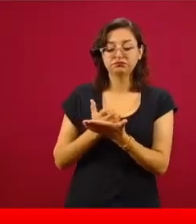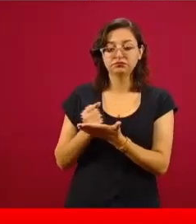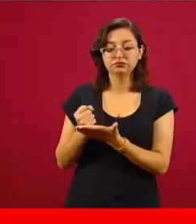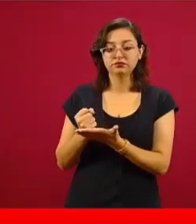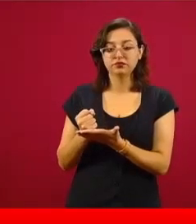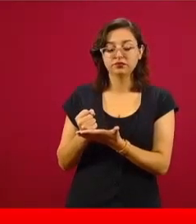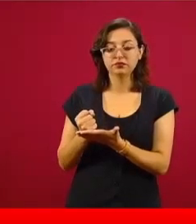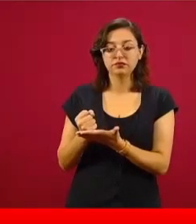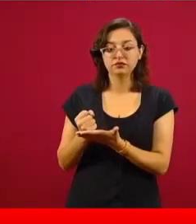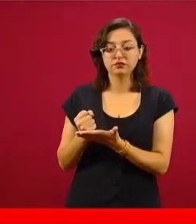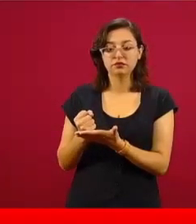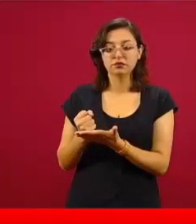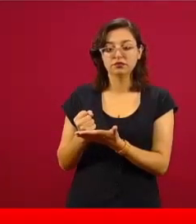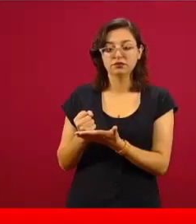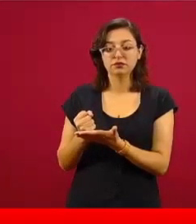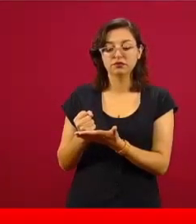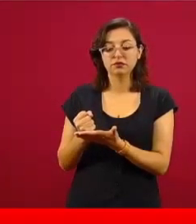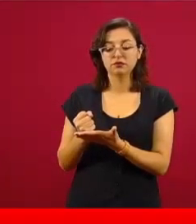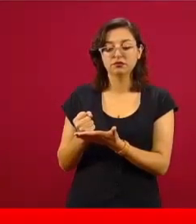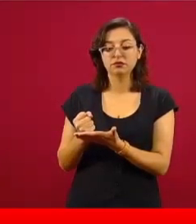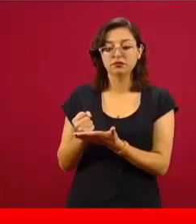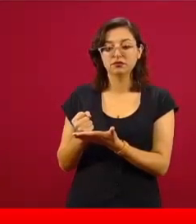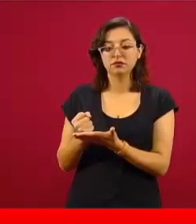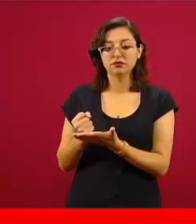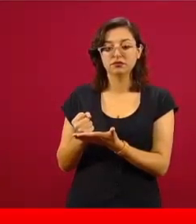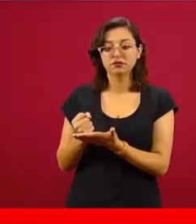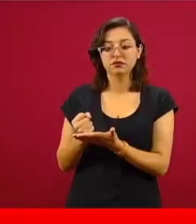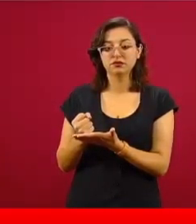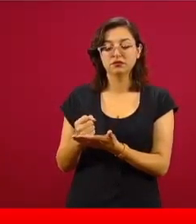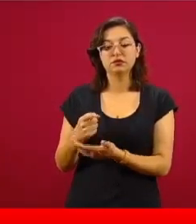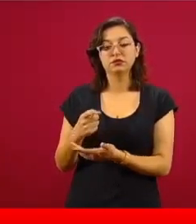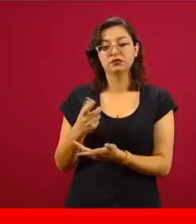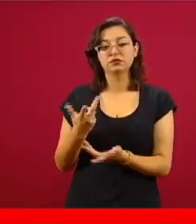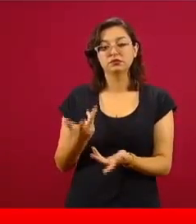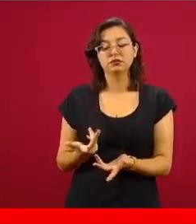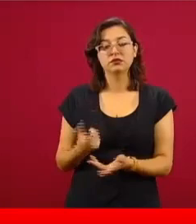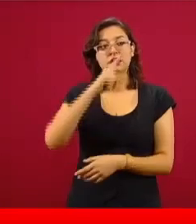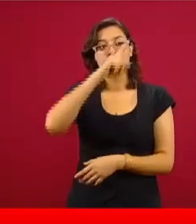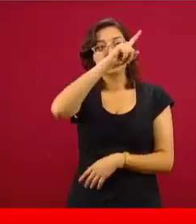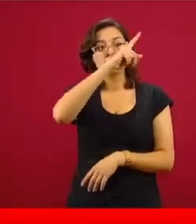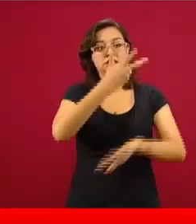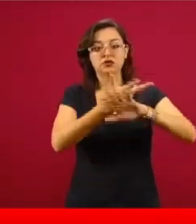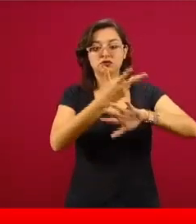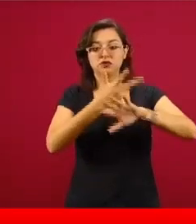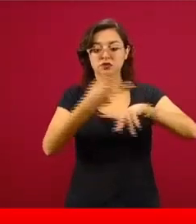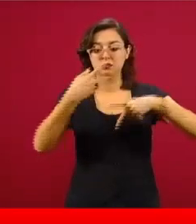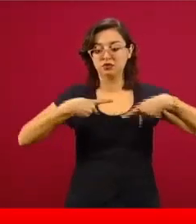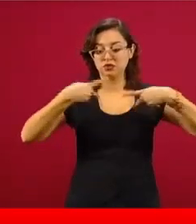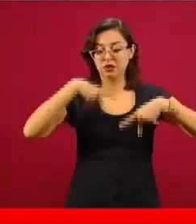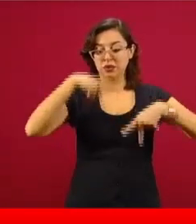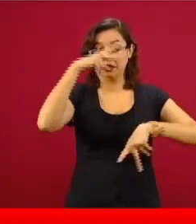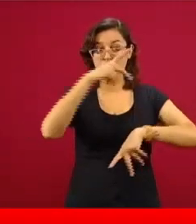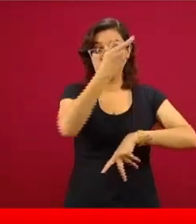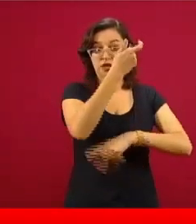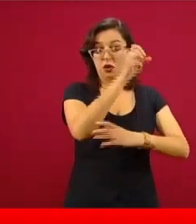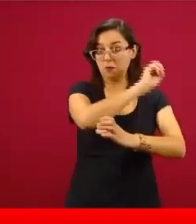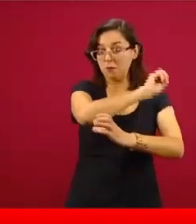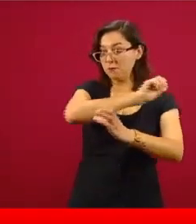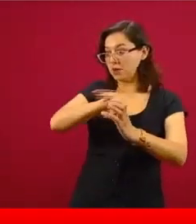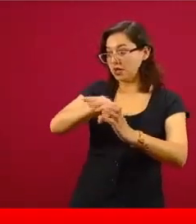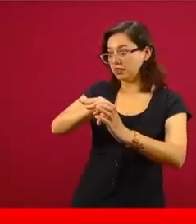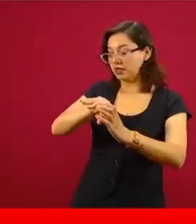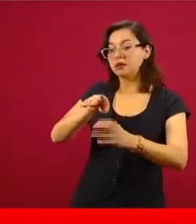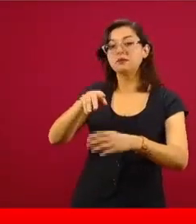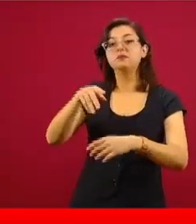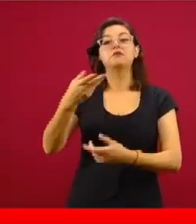los mexicanos residentes en Estados Unidos mandaron a México en remesas. Facebook tuvo